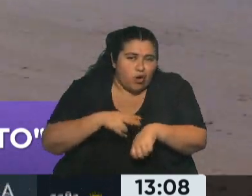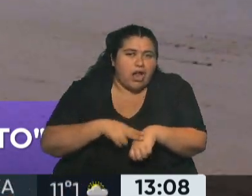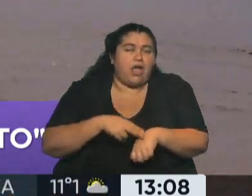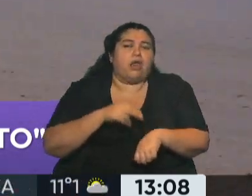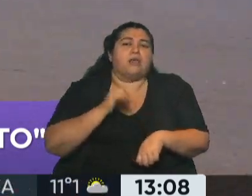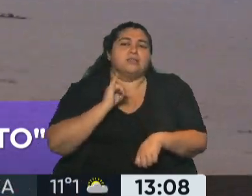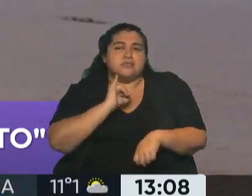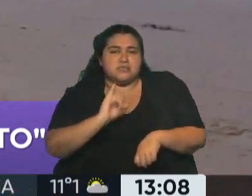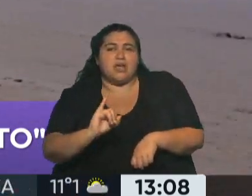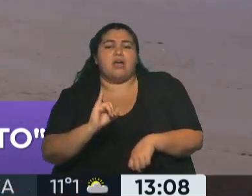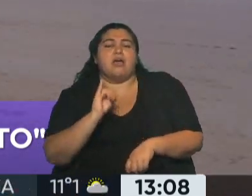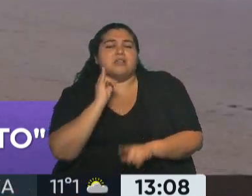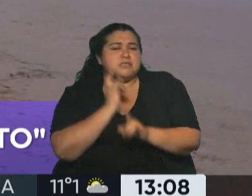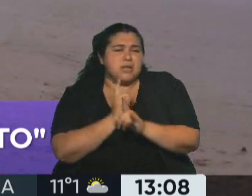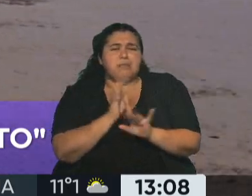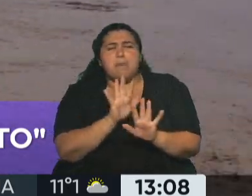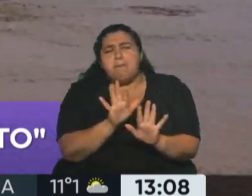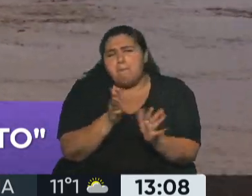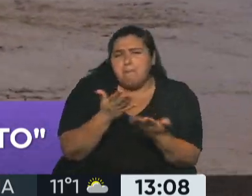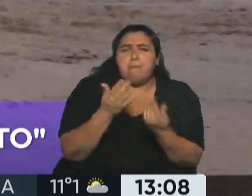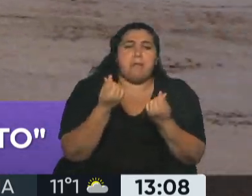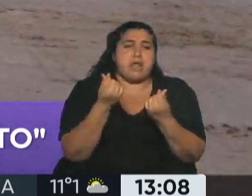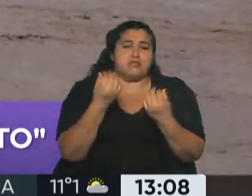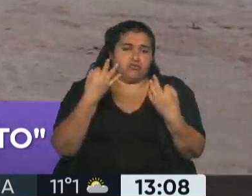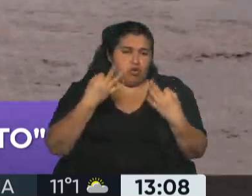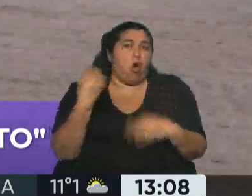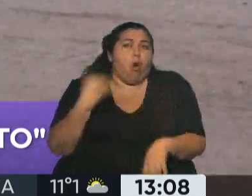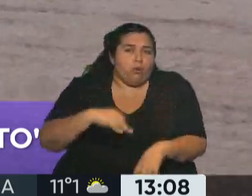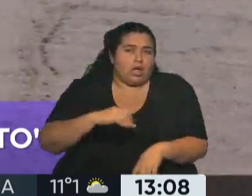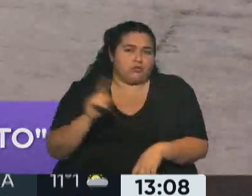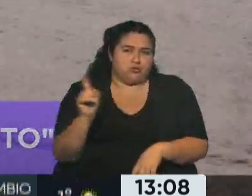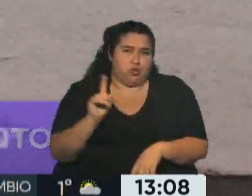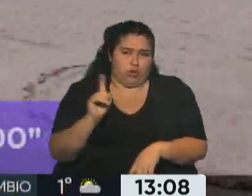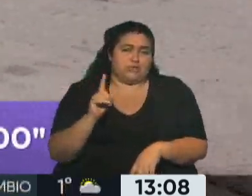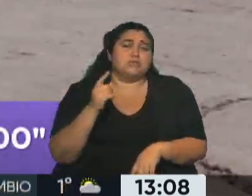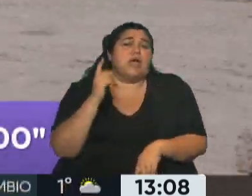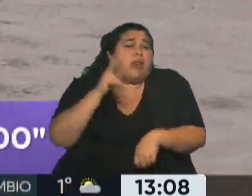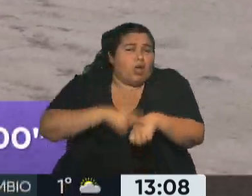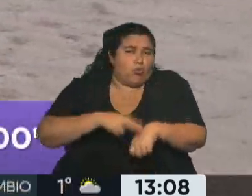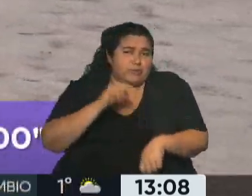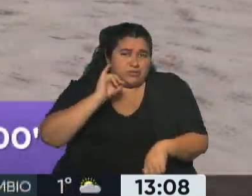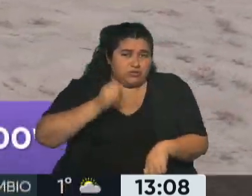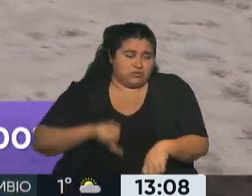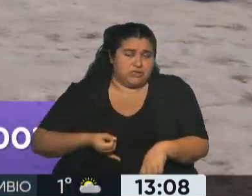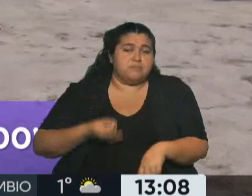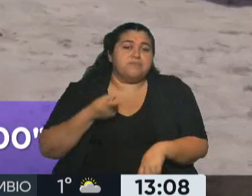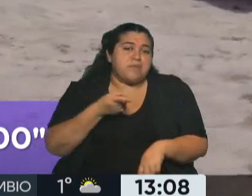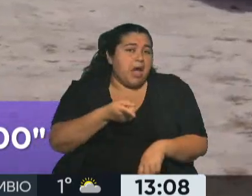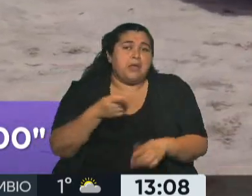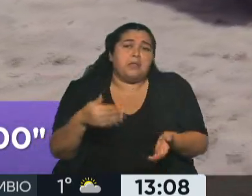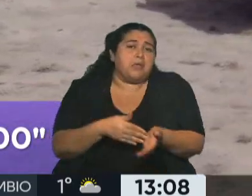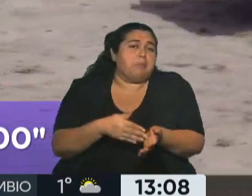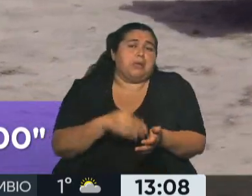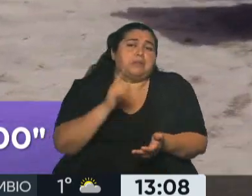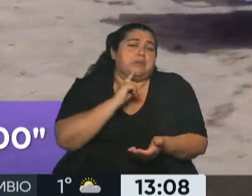valores orientativos y no de cumplimiento obligatorio, de ahí en más se incrementan de acuerdo a la